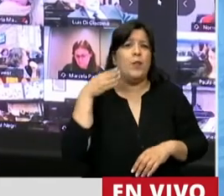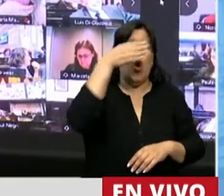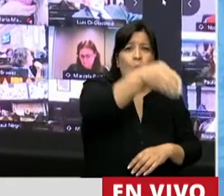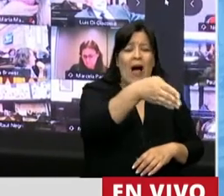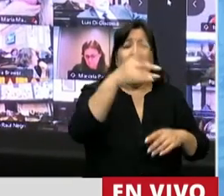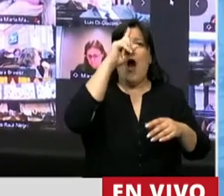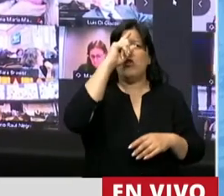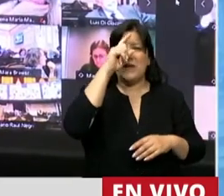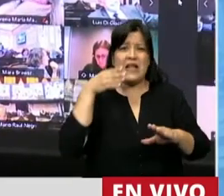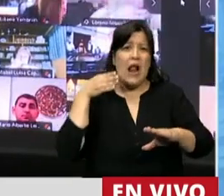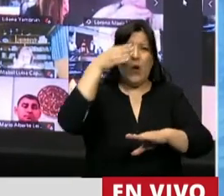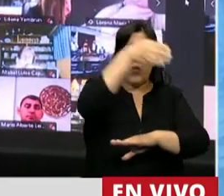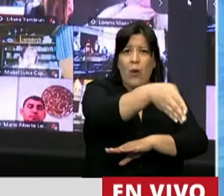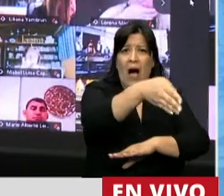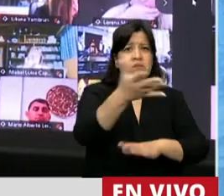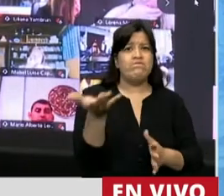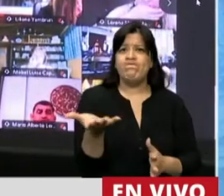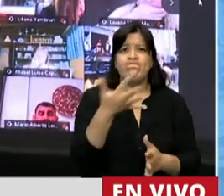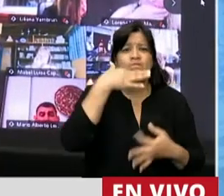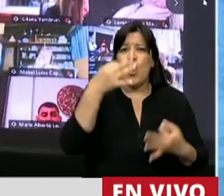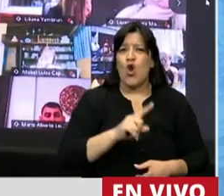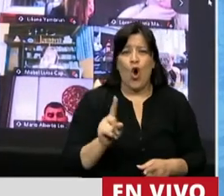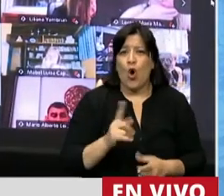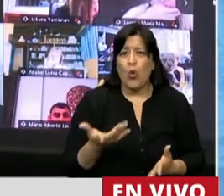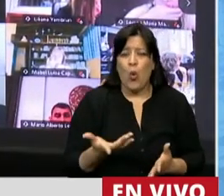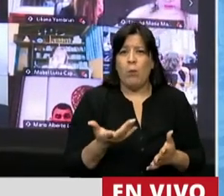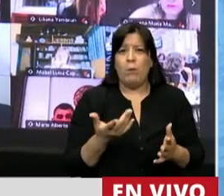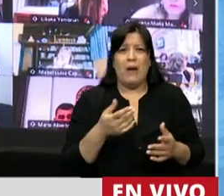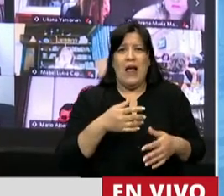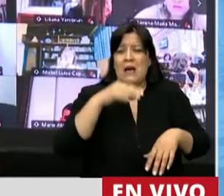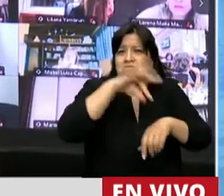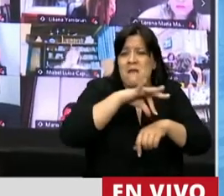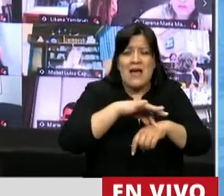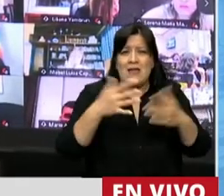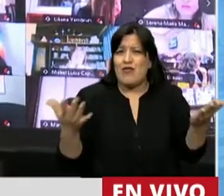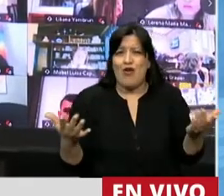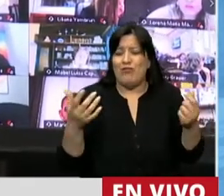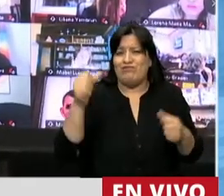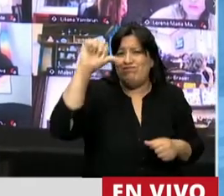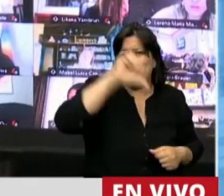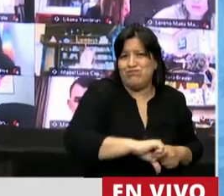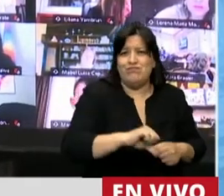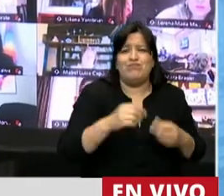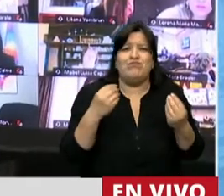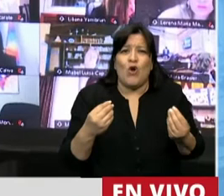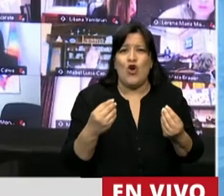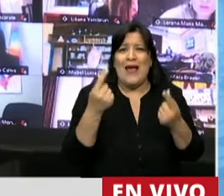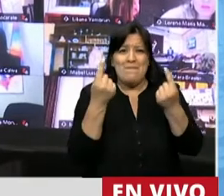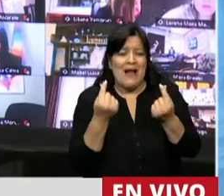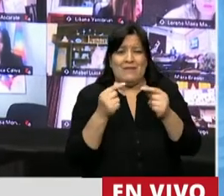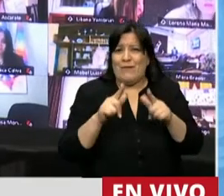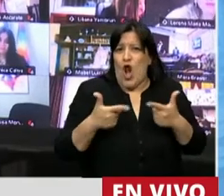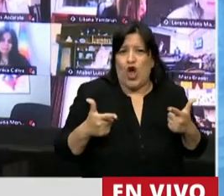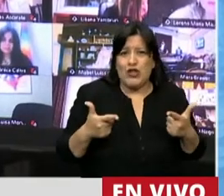sistema hospitalario no cumplen con la prescripción médica, principalmente por la falta de recursos económicos